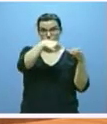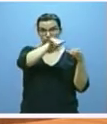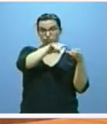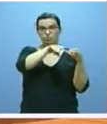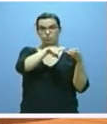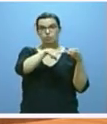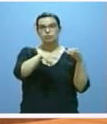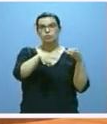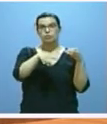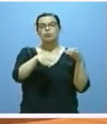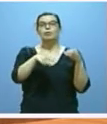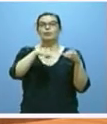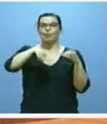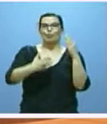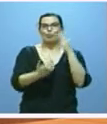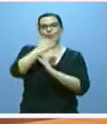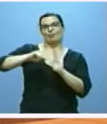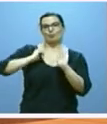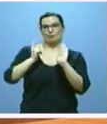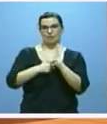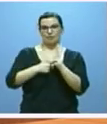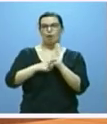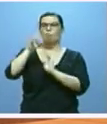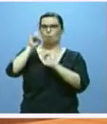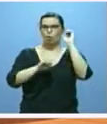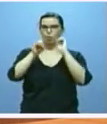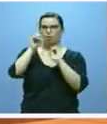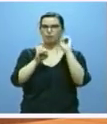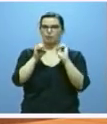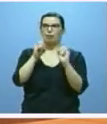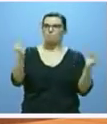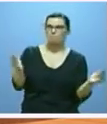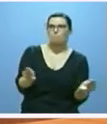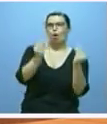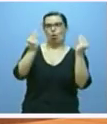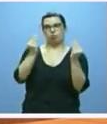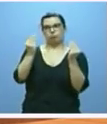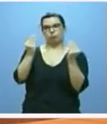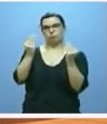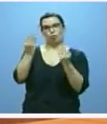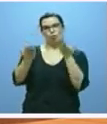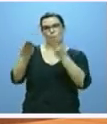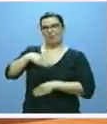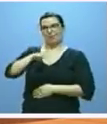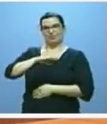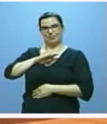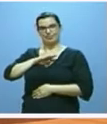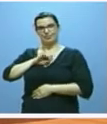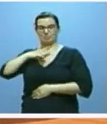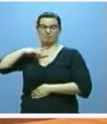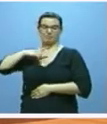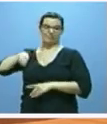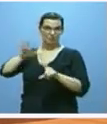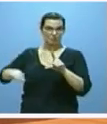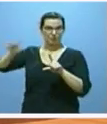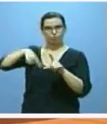a jornada laboral completa, un porcentaje ligeramente mejor que la media de España. Y